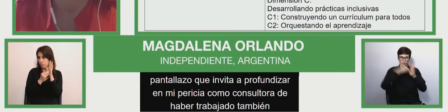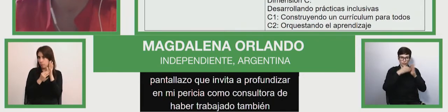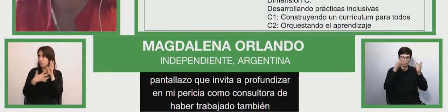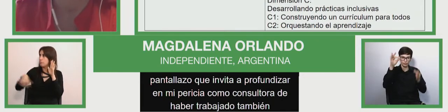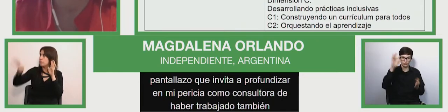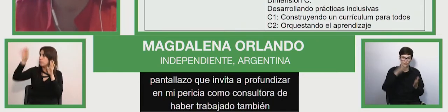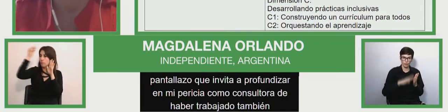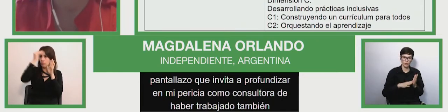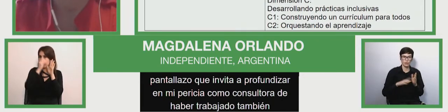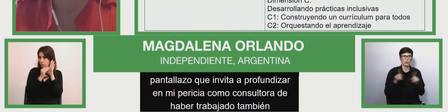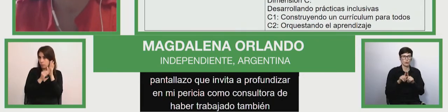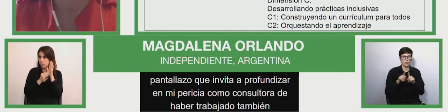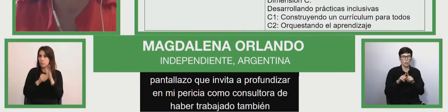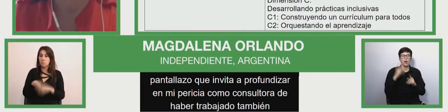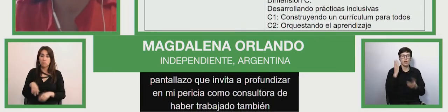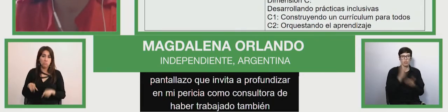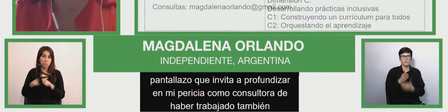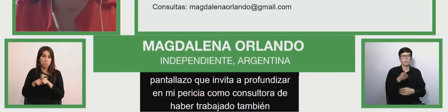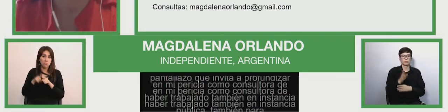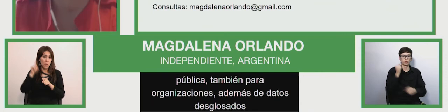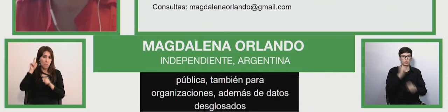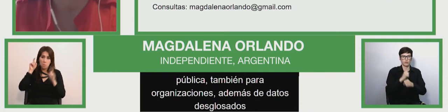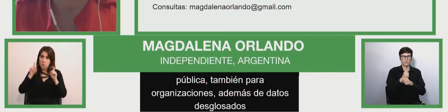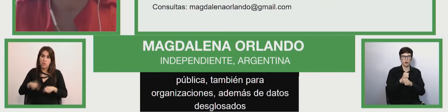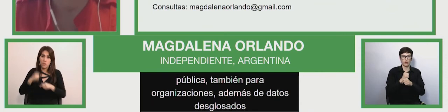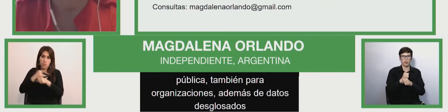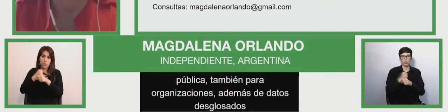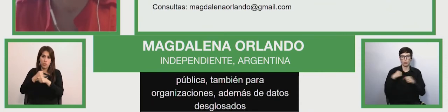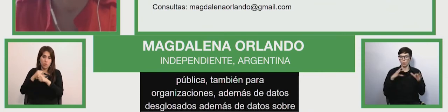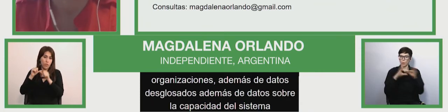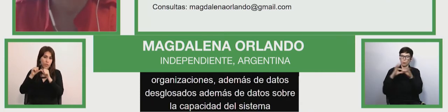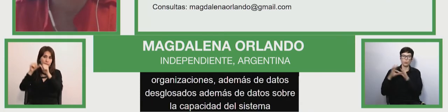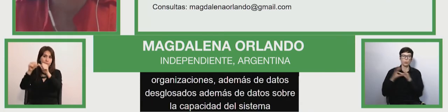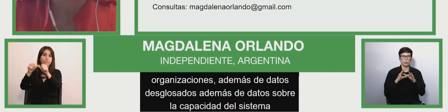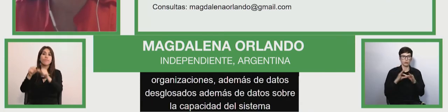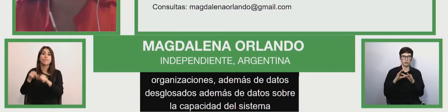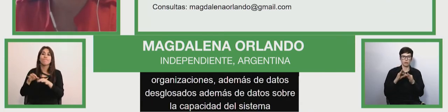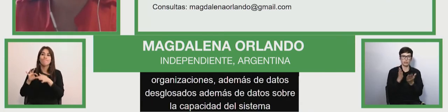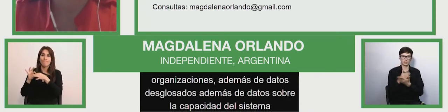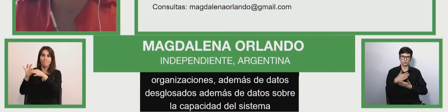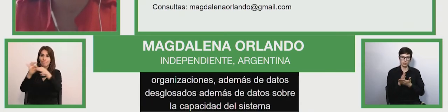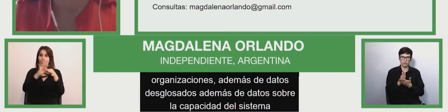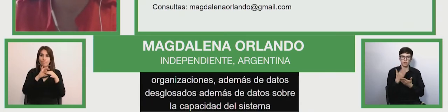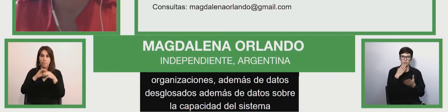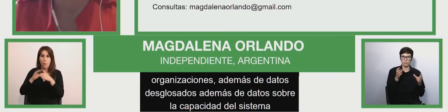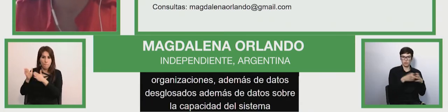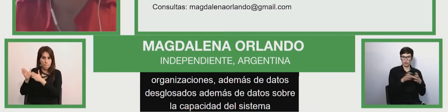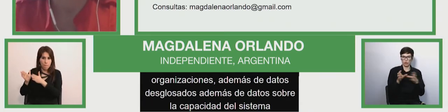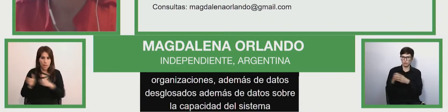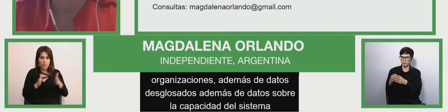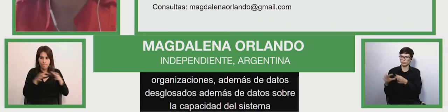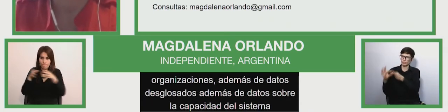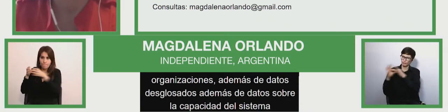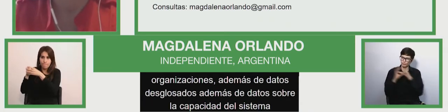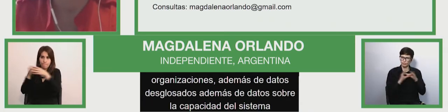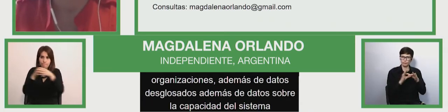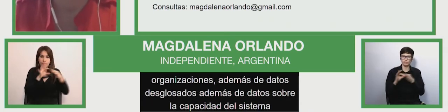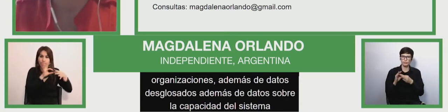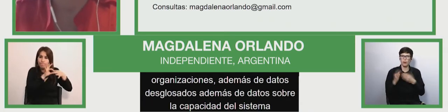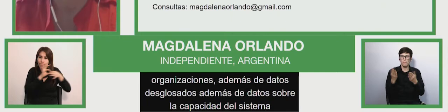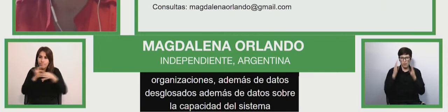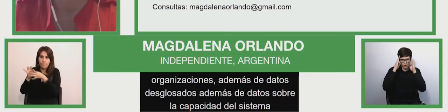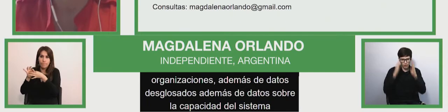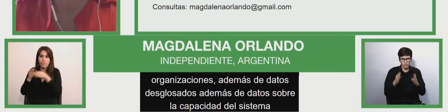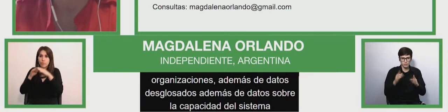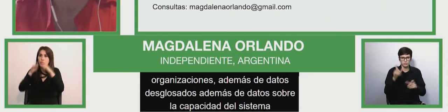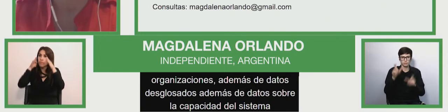del sistema, tenemos que seguir trabajando, por un lado, en uniones estratégicas, organizaciones conglomeradas por el derecho, atendiendo a